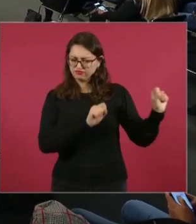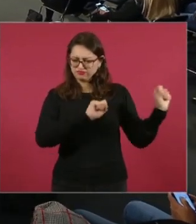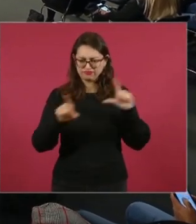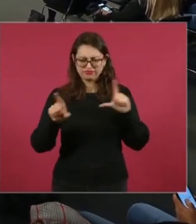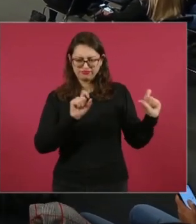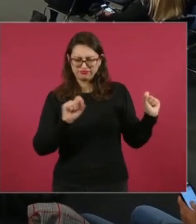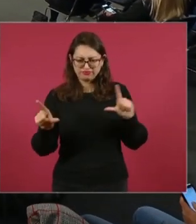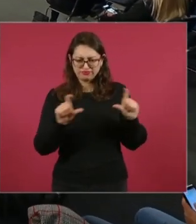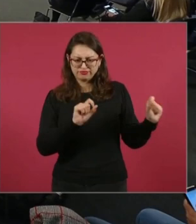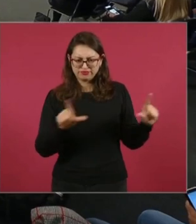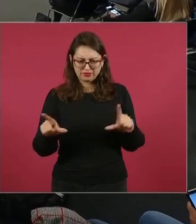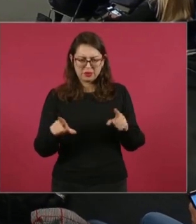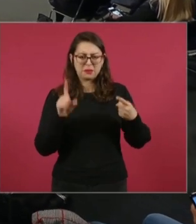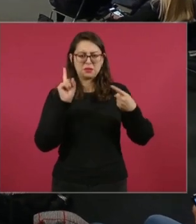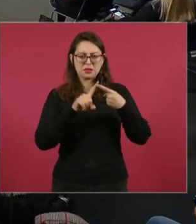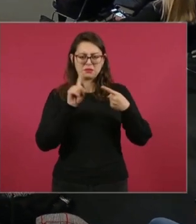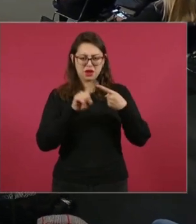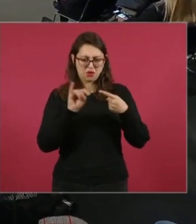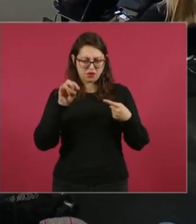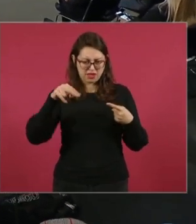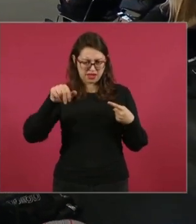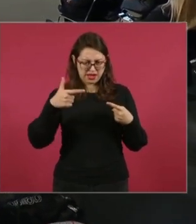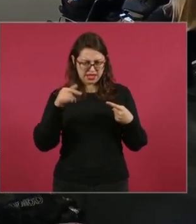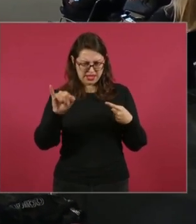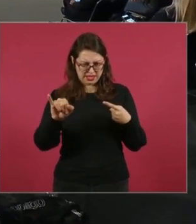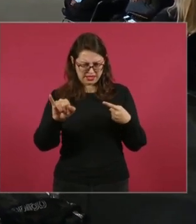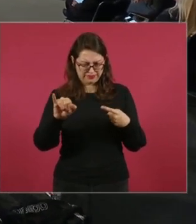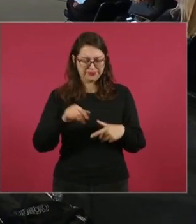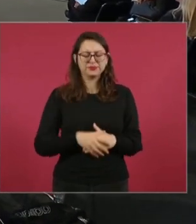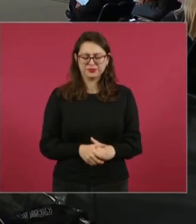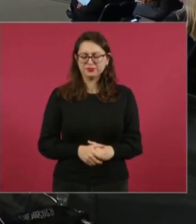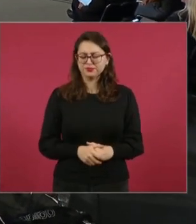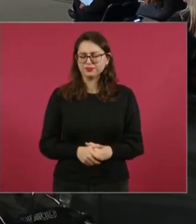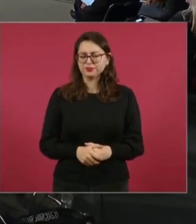¿Esto es lo del Inegi? Lo del Inegi, miren, esto es de hoy.